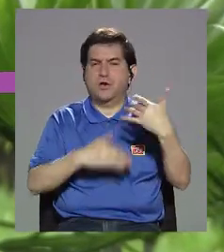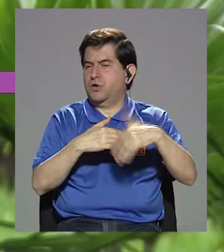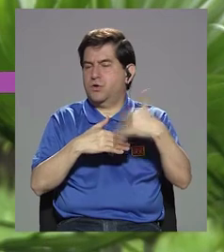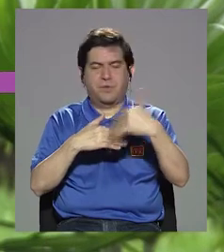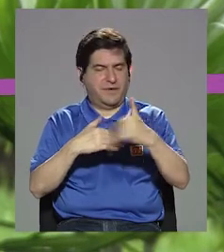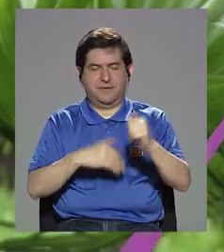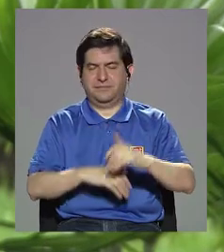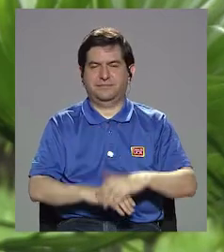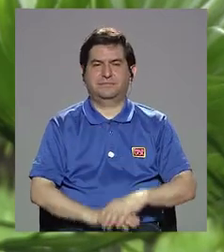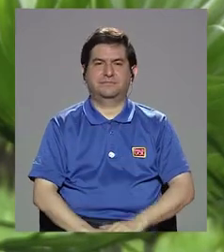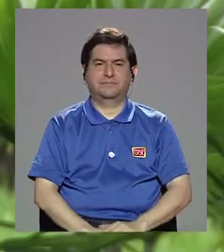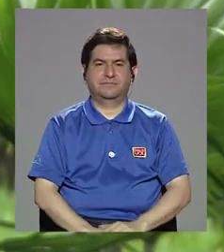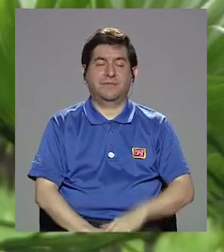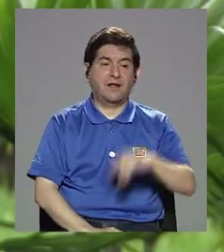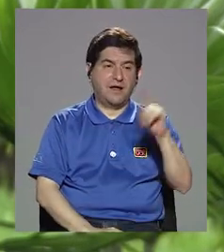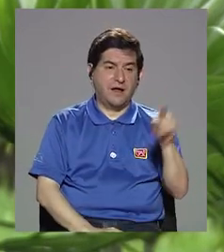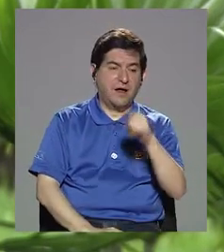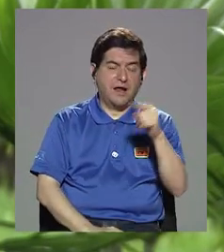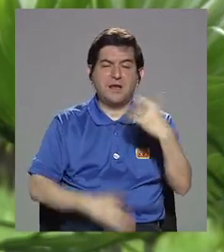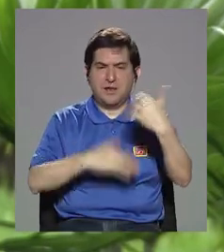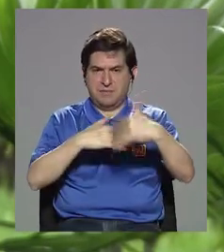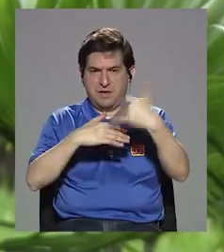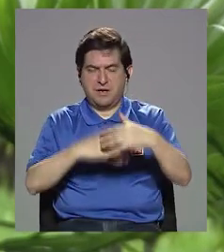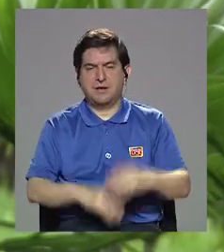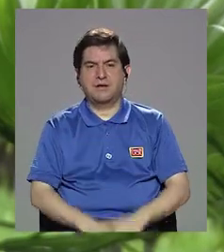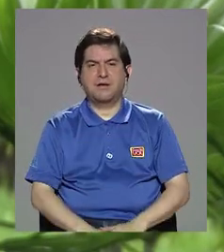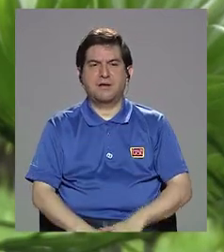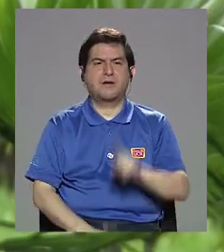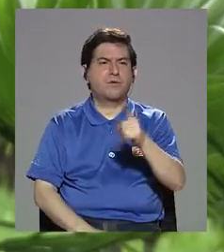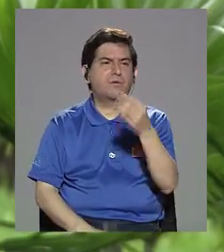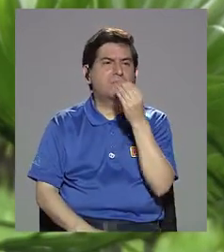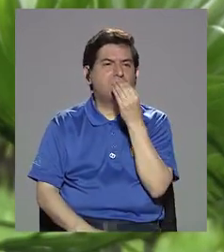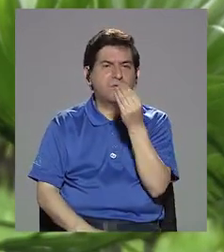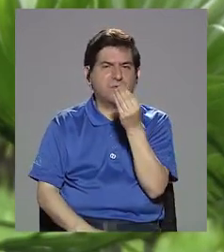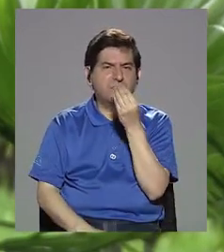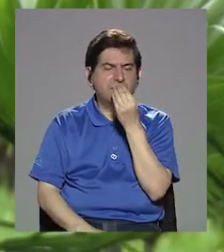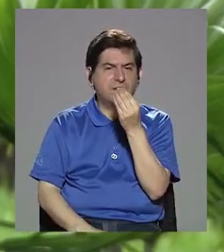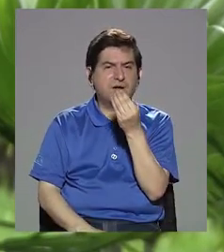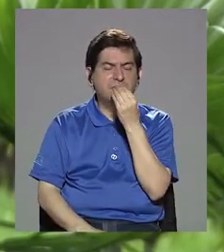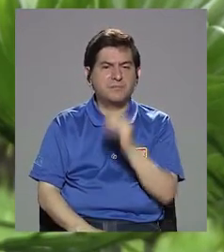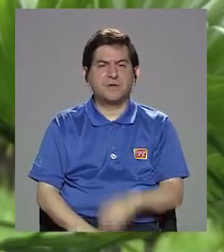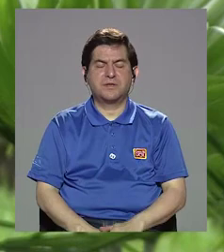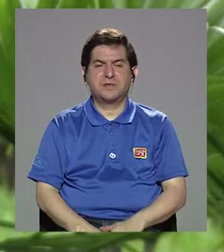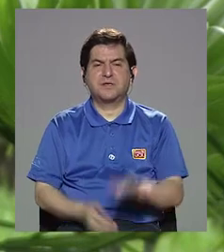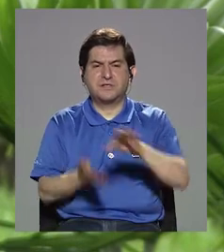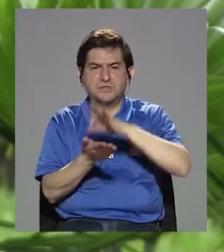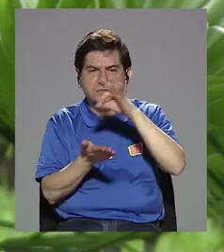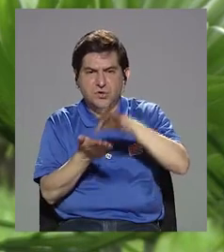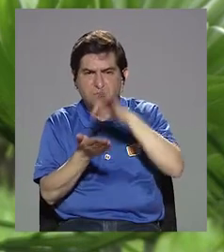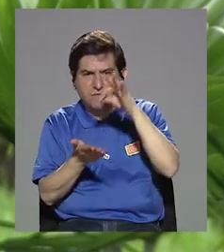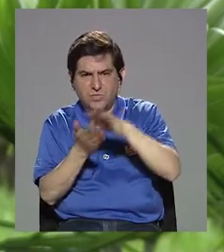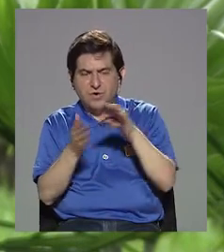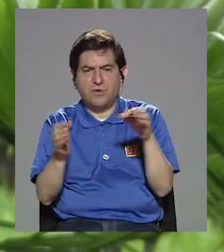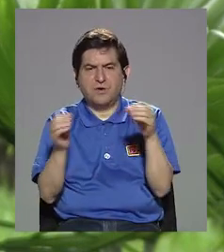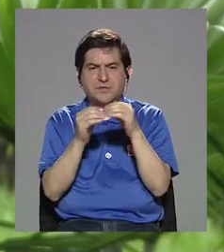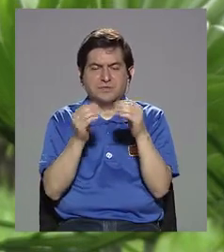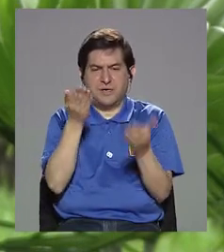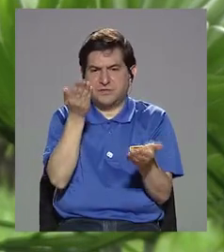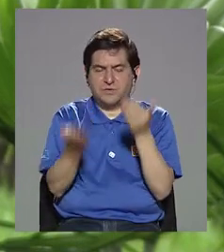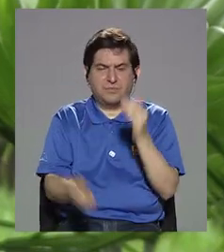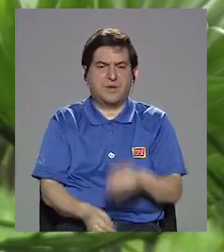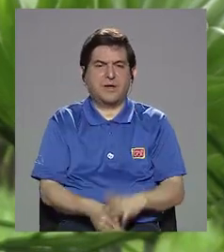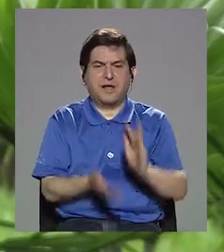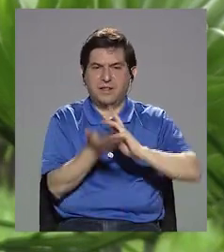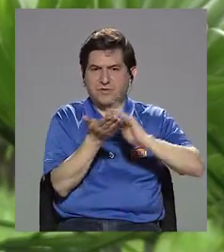pan, eliminar el pan, una dieta de frijoles, más frijoles que arroz,